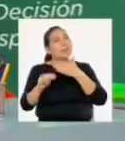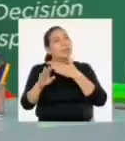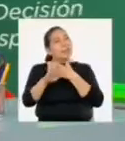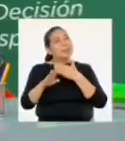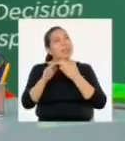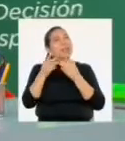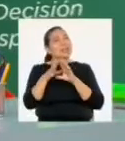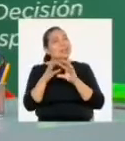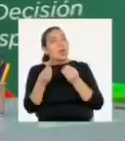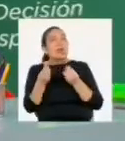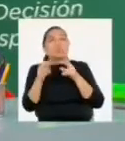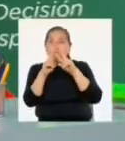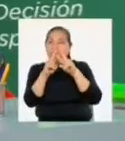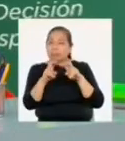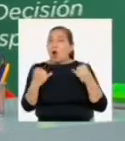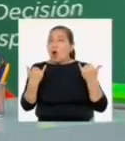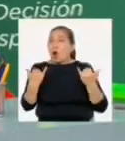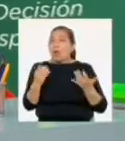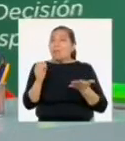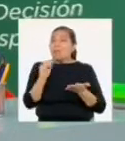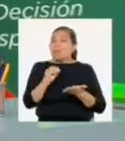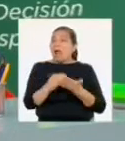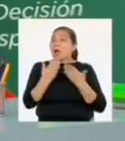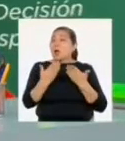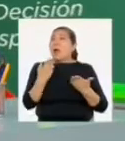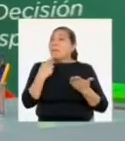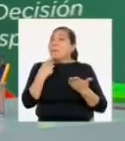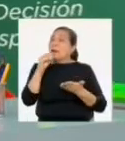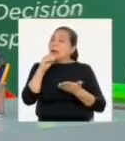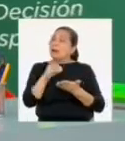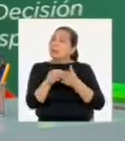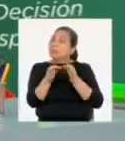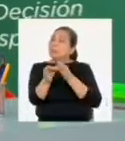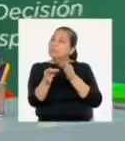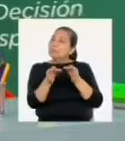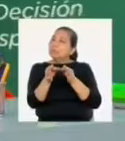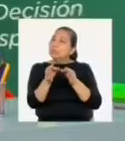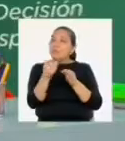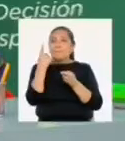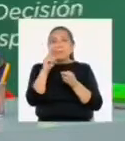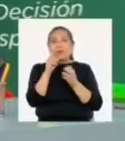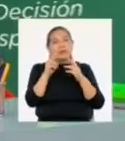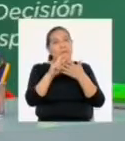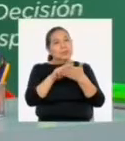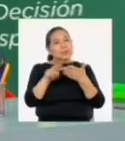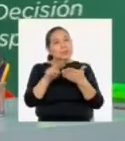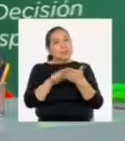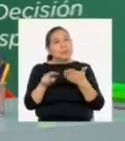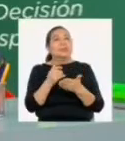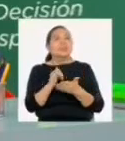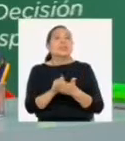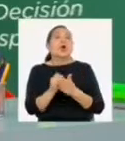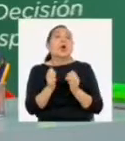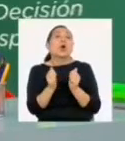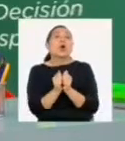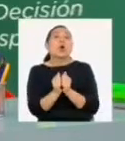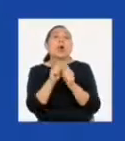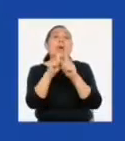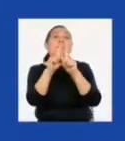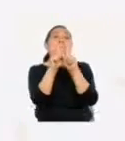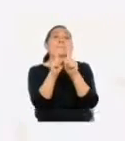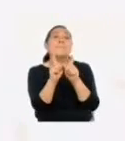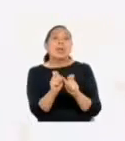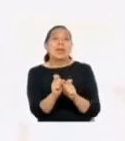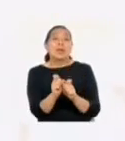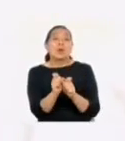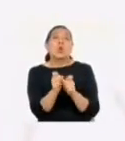basados en fuentes. Con lo analizado hoy, tienes más elementos para establecer argumentos e ir consolidando tu texto argumentativo en relación con